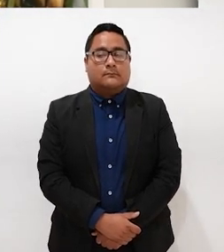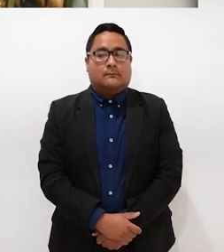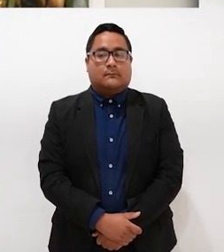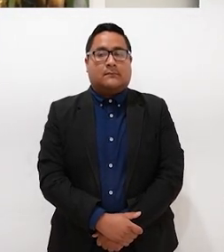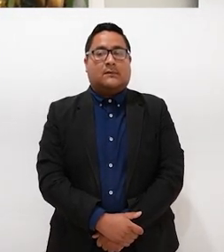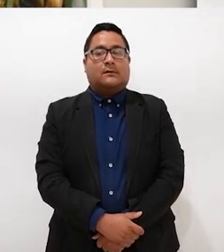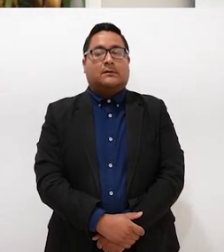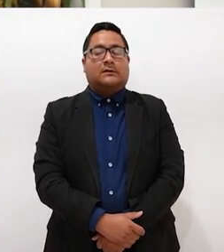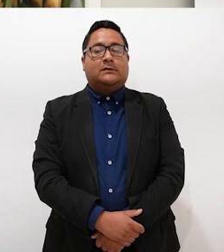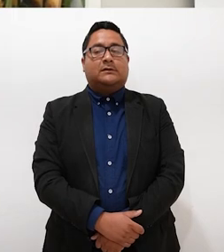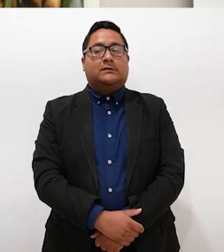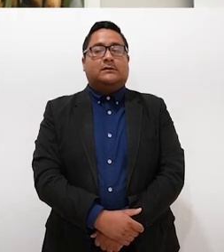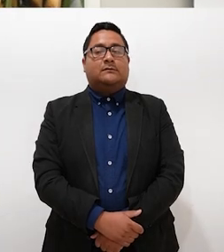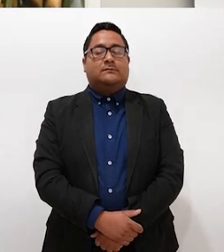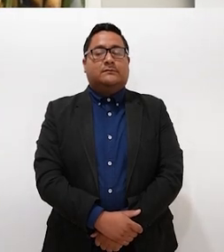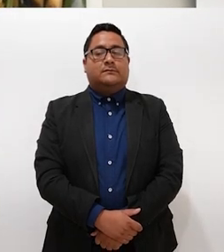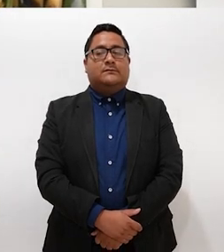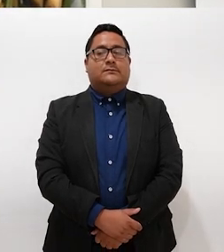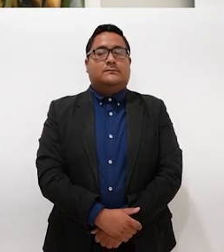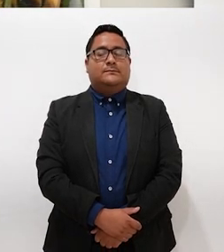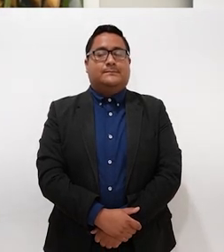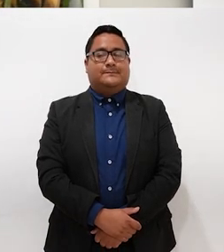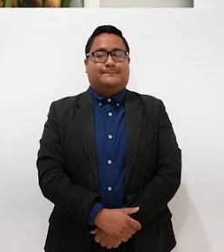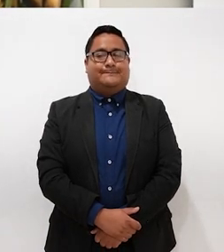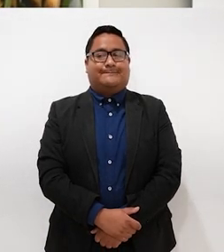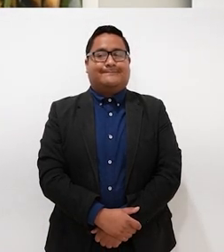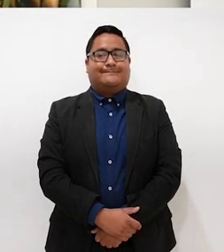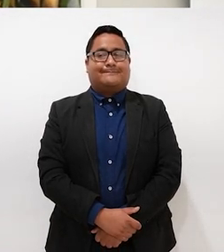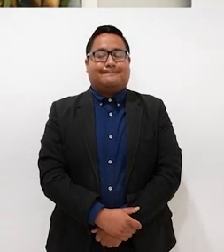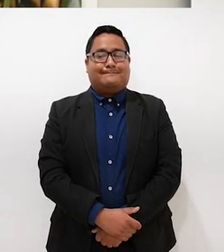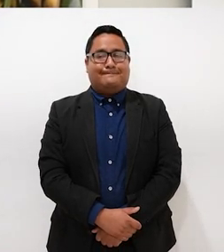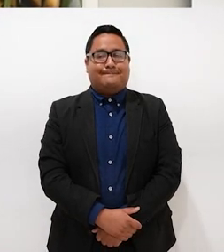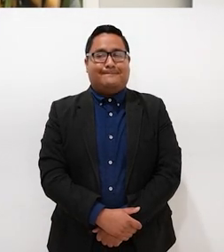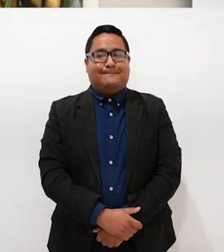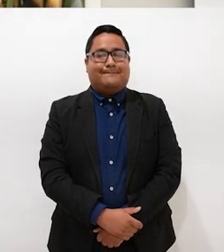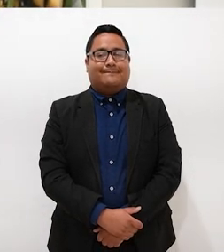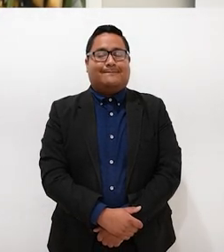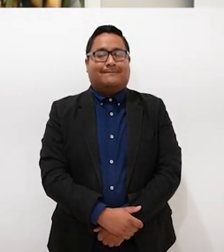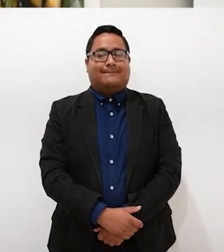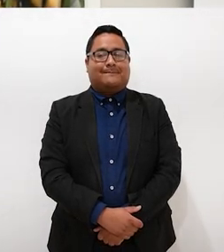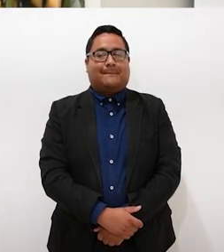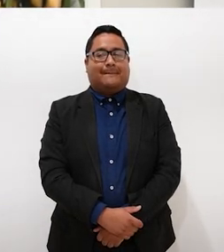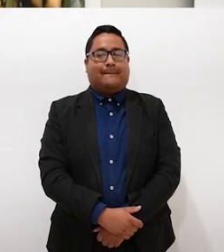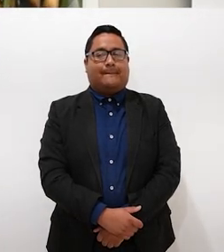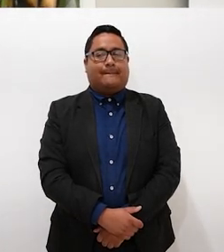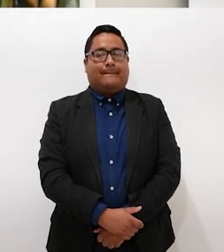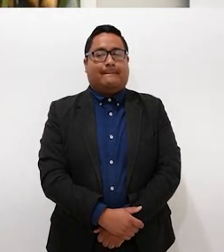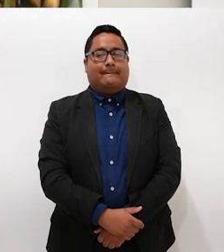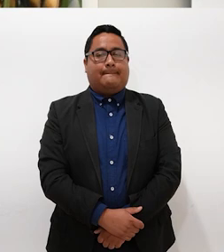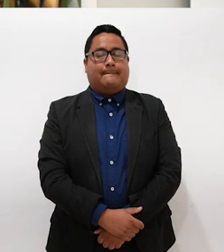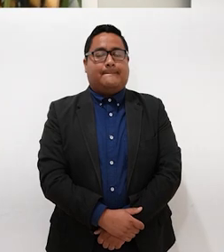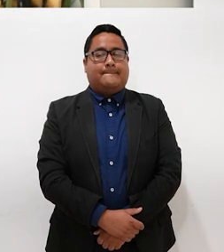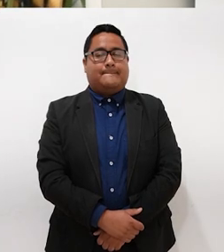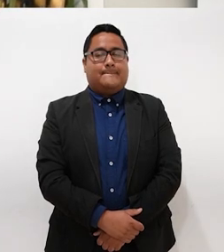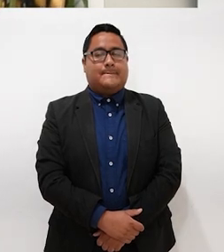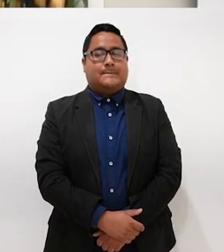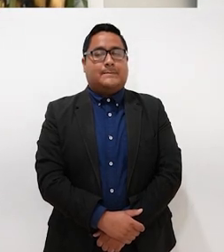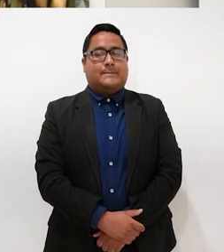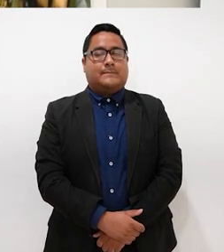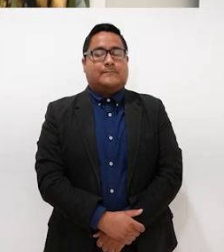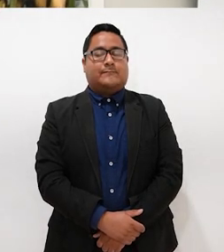proyectos, ¿verdad? Son como un mar de lluvias que he estado escribiendo y he estado observando en la problemática y los estuve